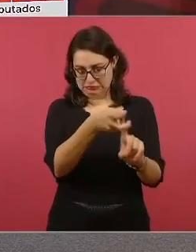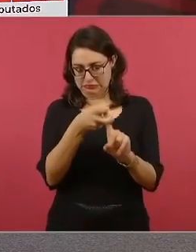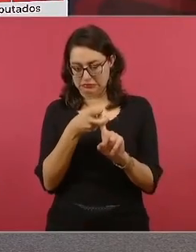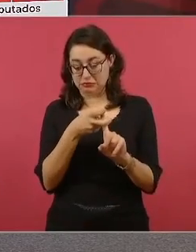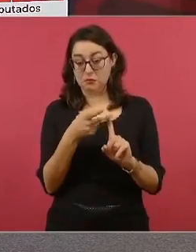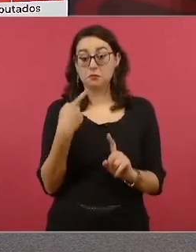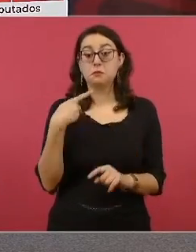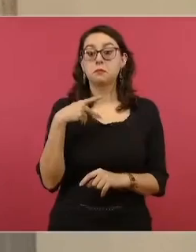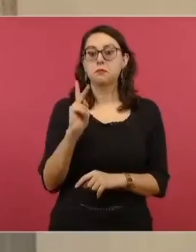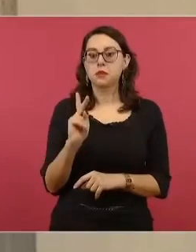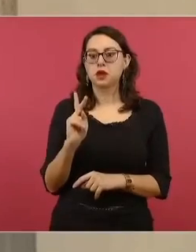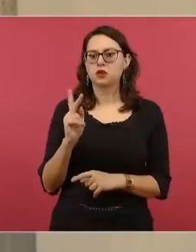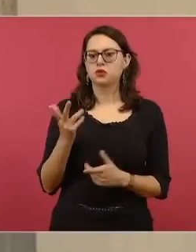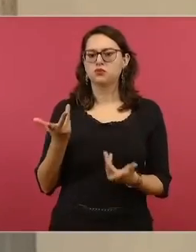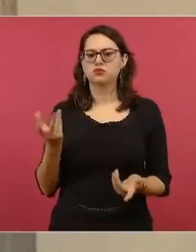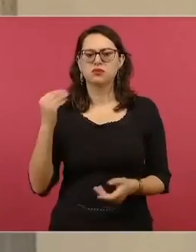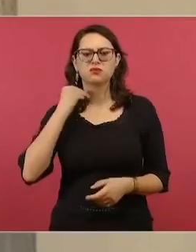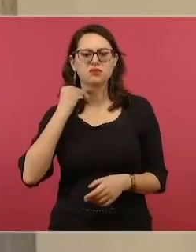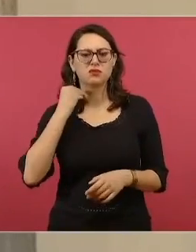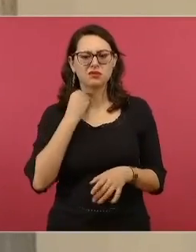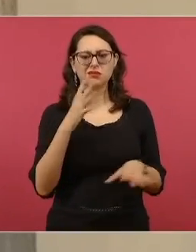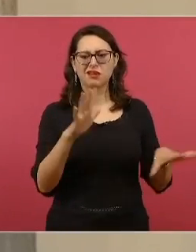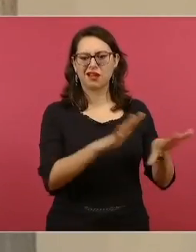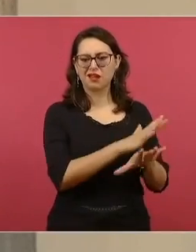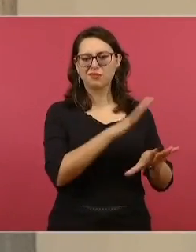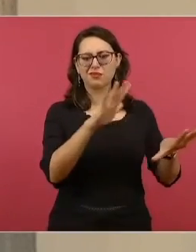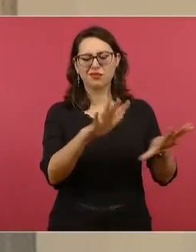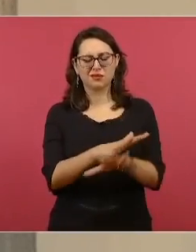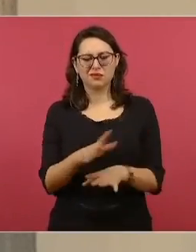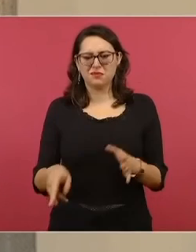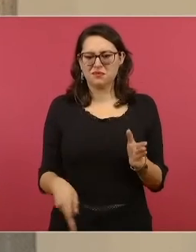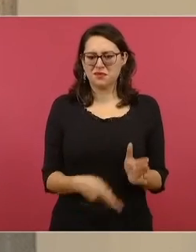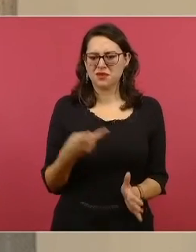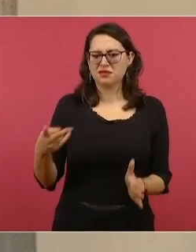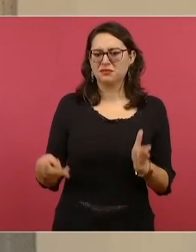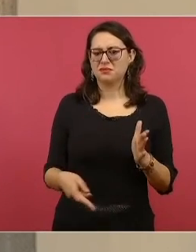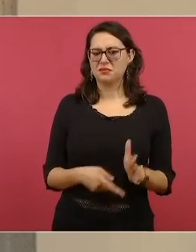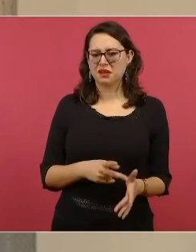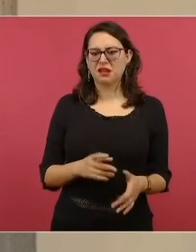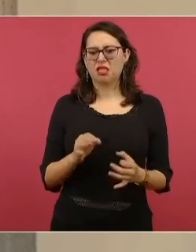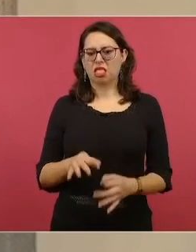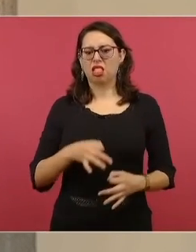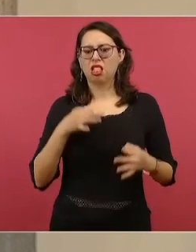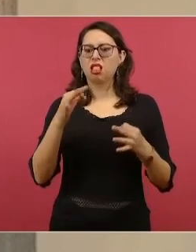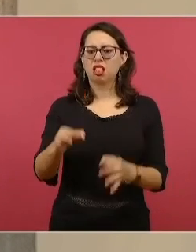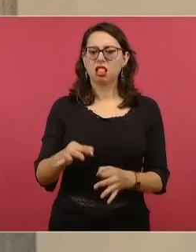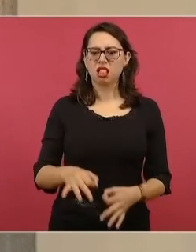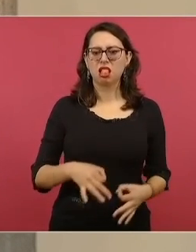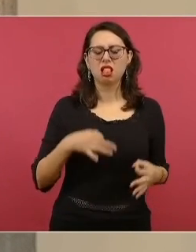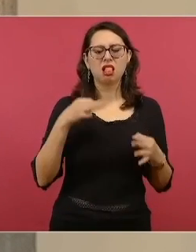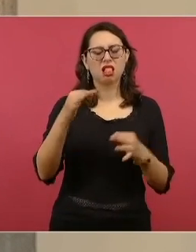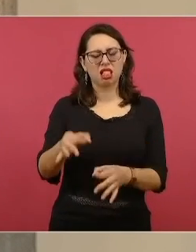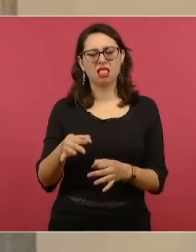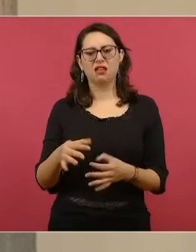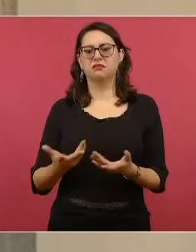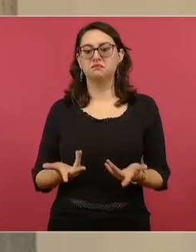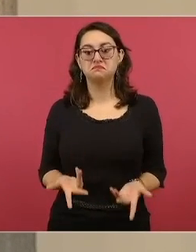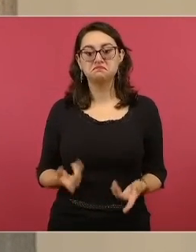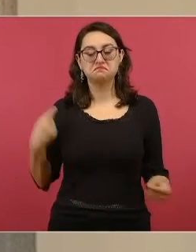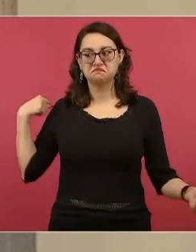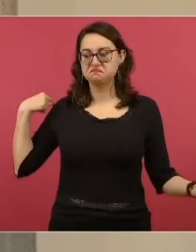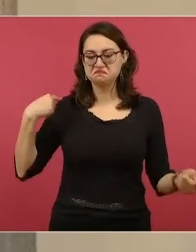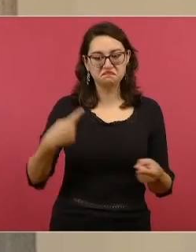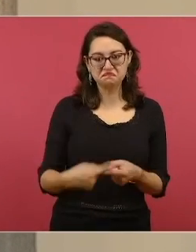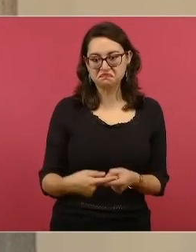defensores y también prórrogas pedidas por la defensa, la audiencia intermedia no ha podido